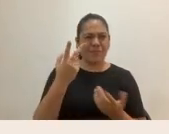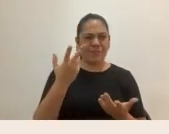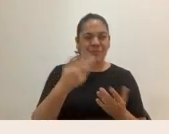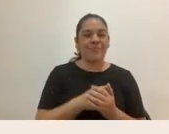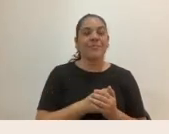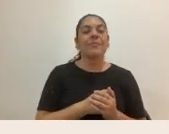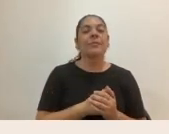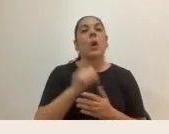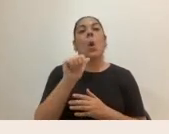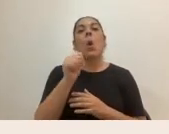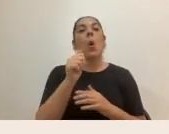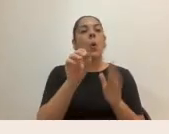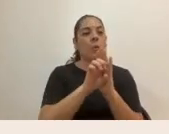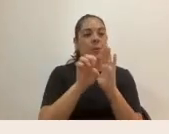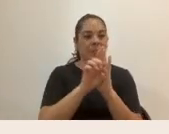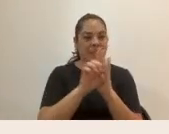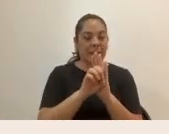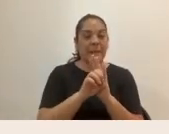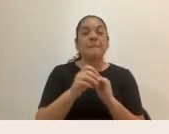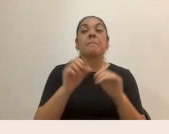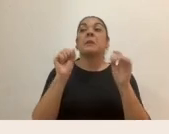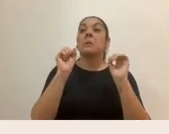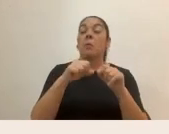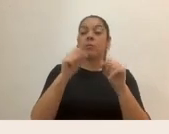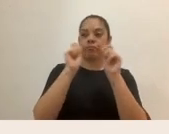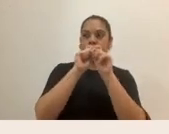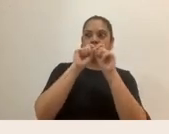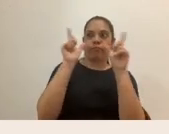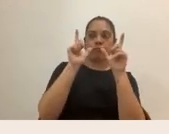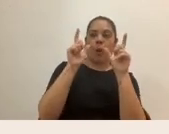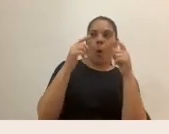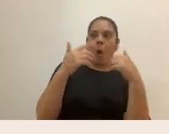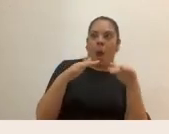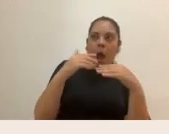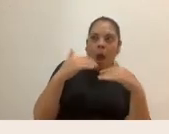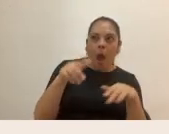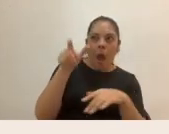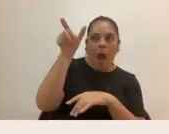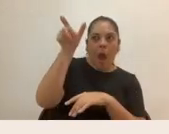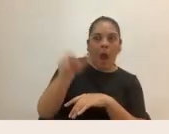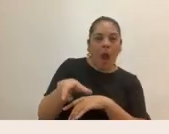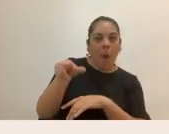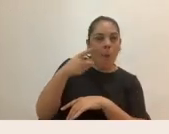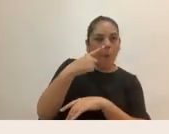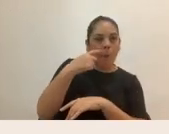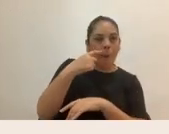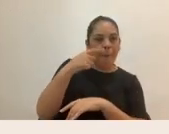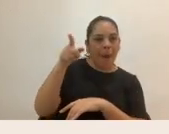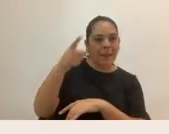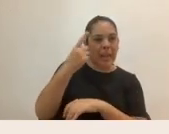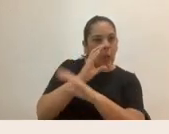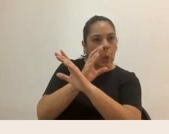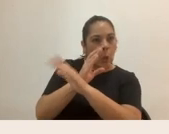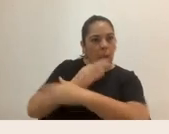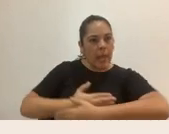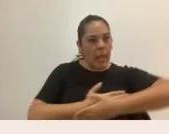Otro micromachismo podría ser sorprenderse o admirar o idealizar a un padre que cambie pañales, que cuida